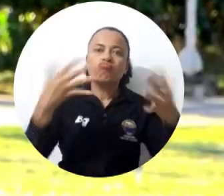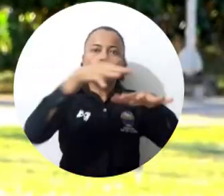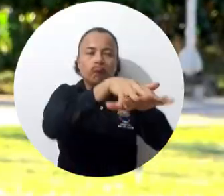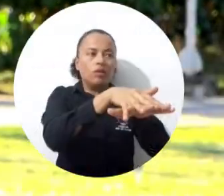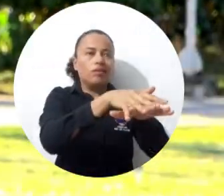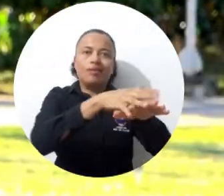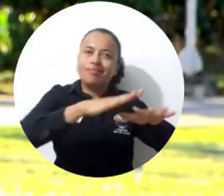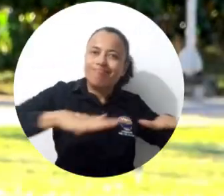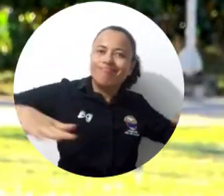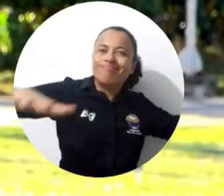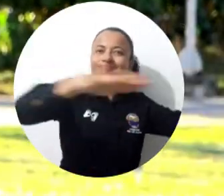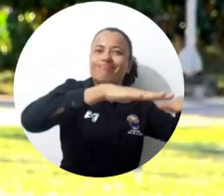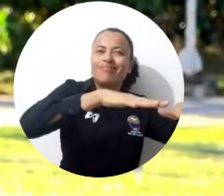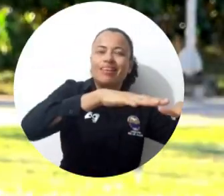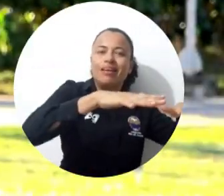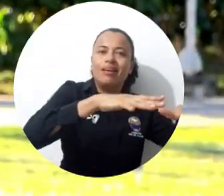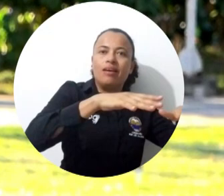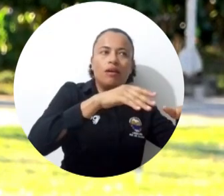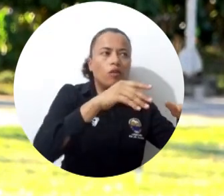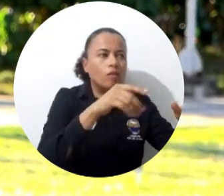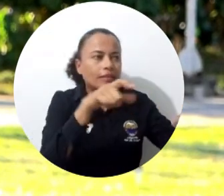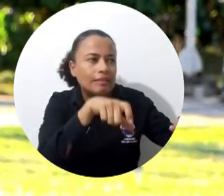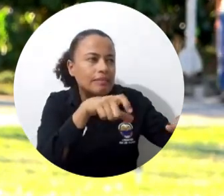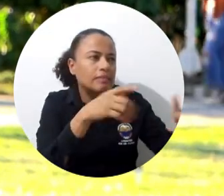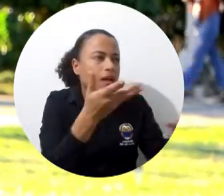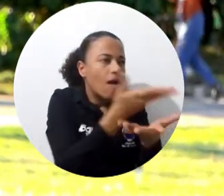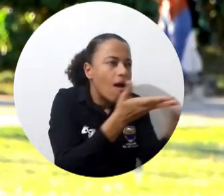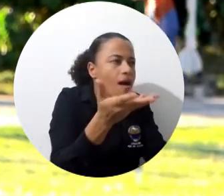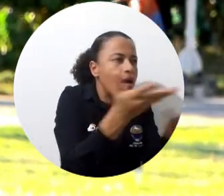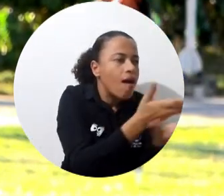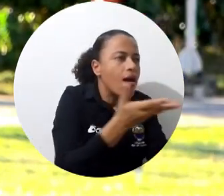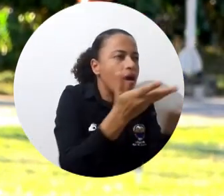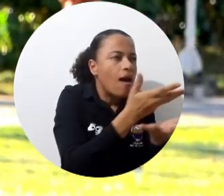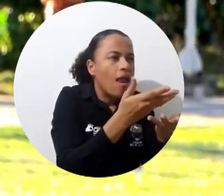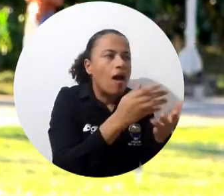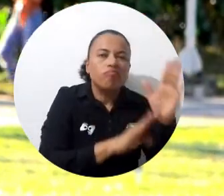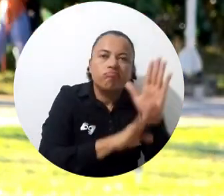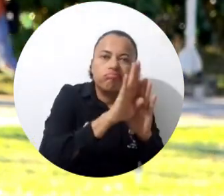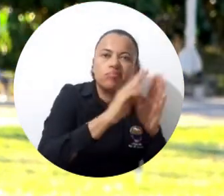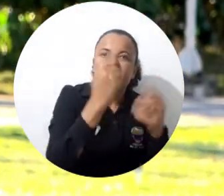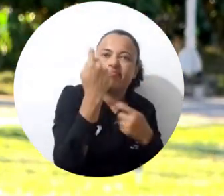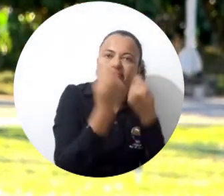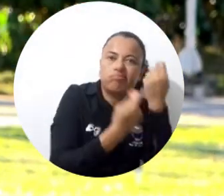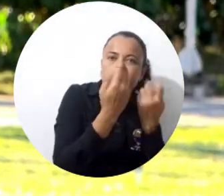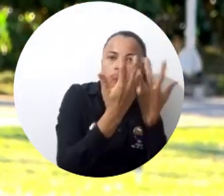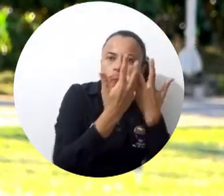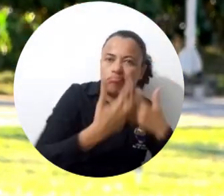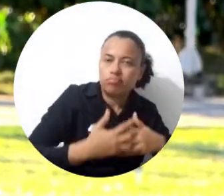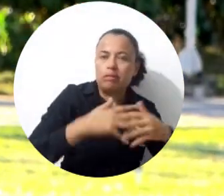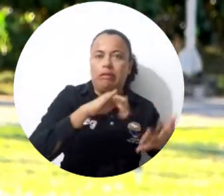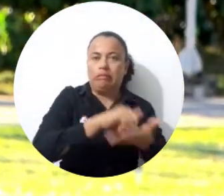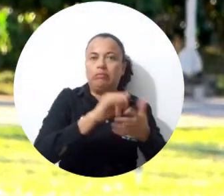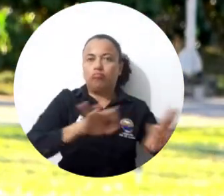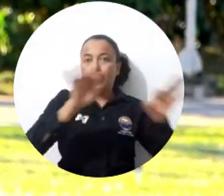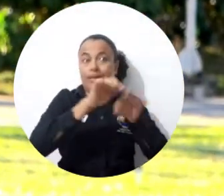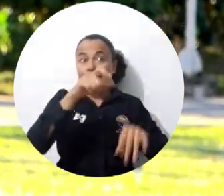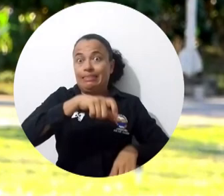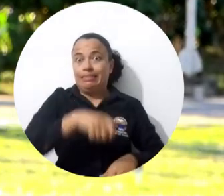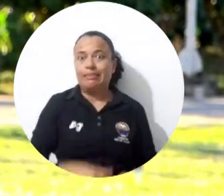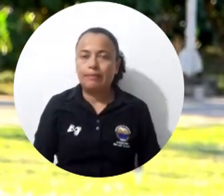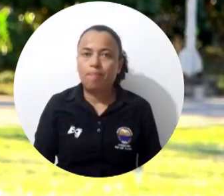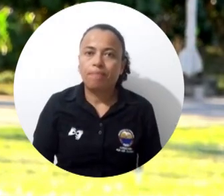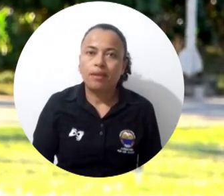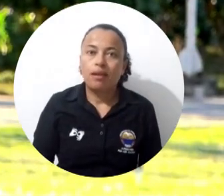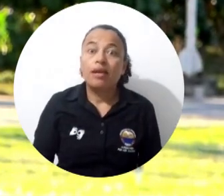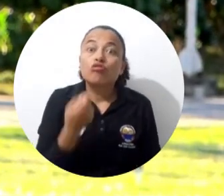las empresas tanto privada, pública, que interactúen más con el territorio para hacer múltiples desarrollo y productividad,